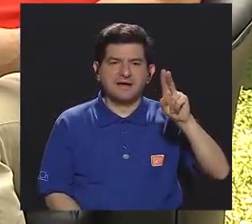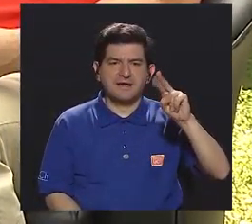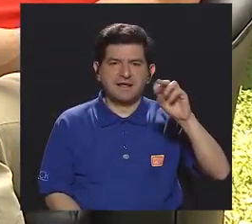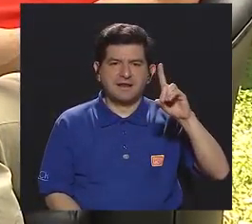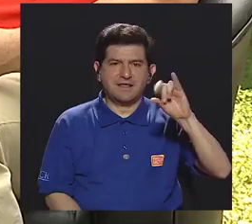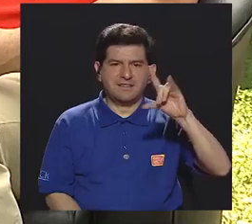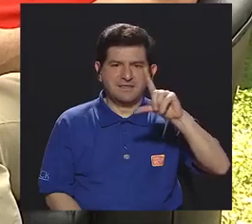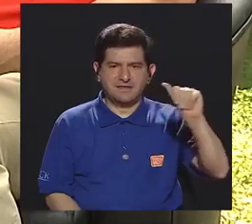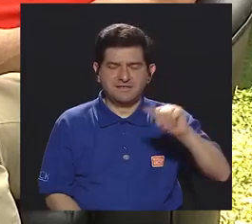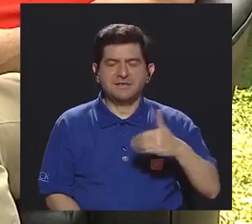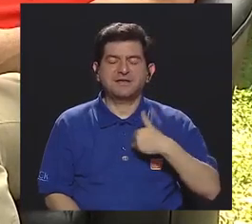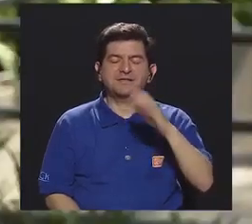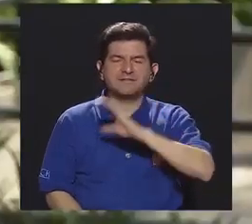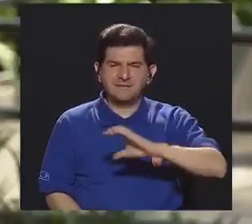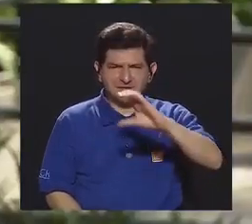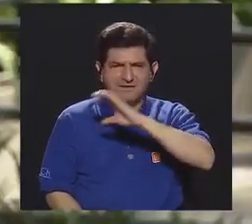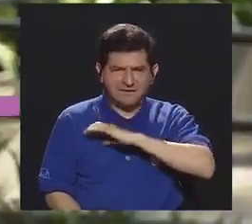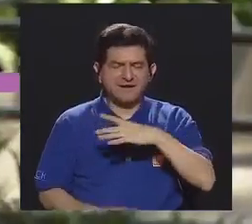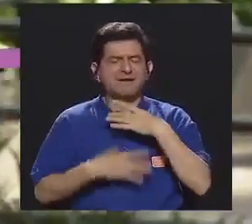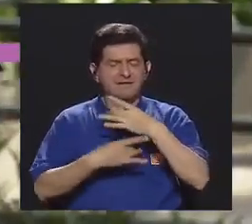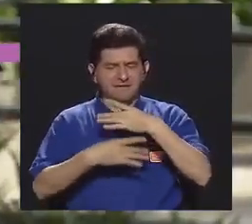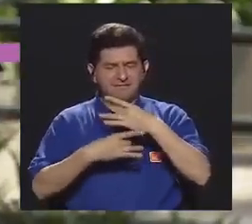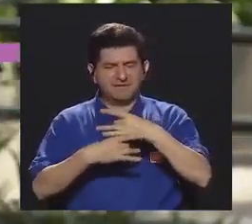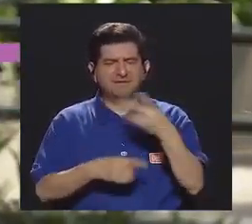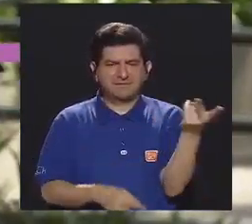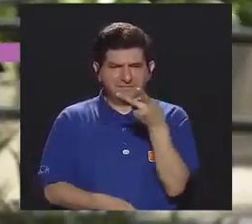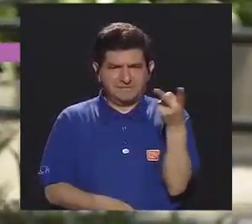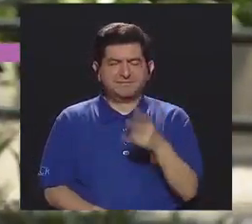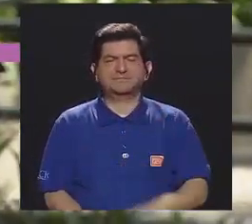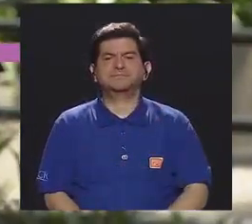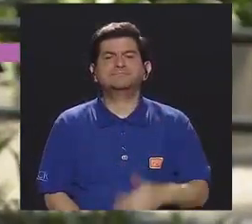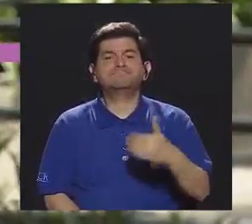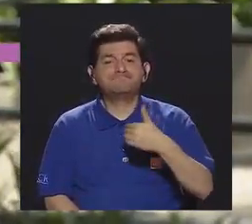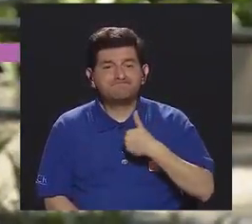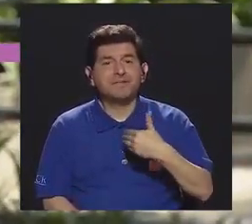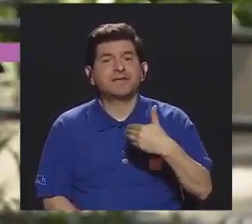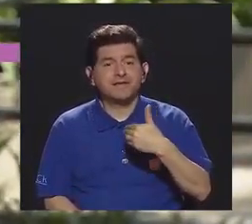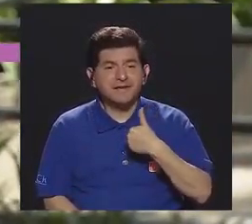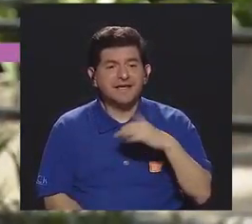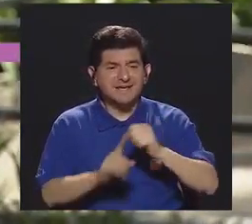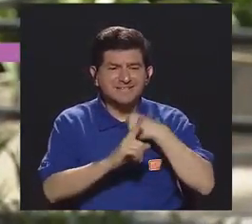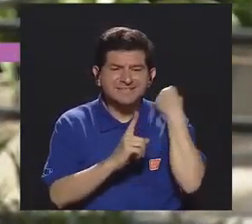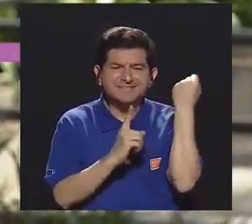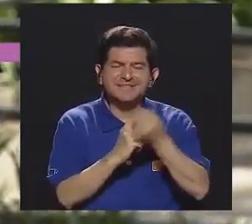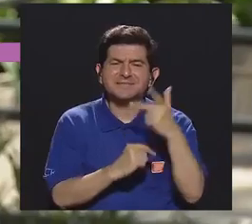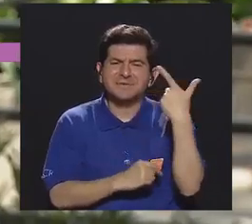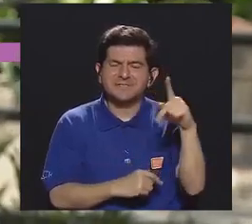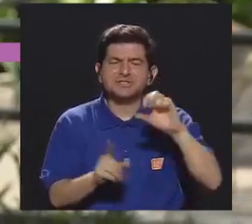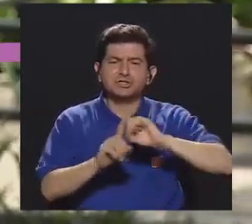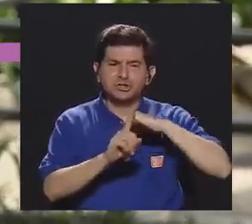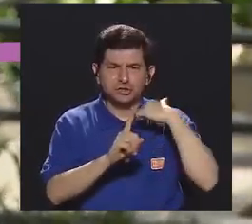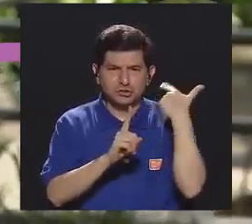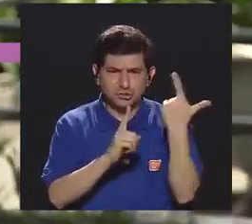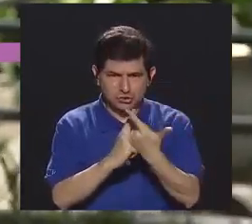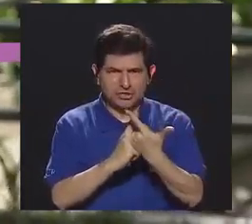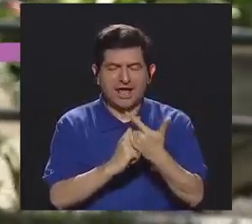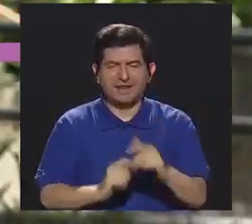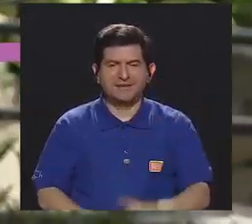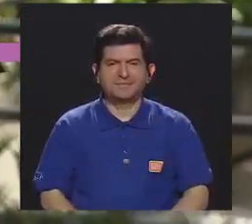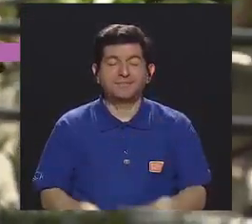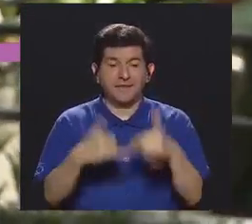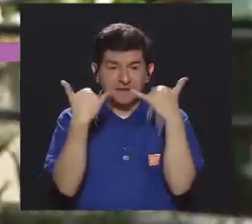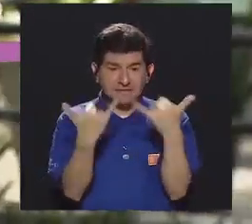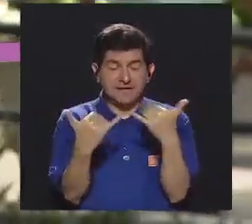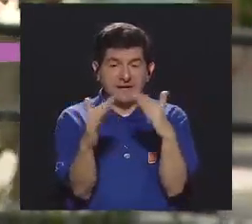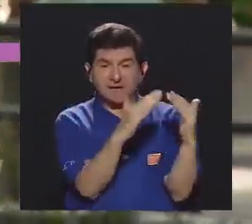el trabajo comunal universitario, tienen características muy interesantes, ¿verdad? Tienen algunas condiciones de riesgo social,